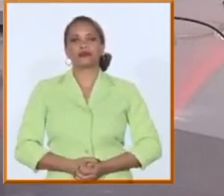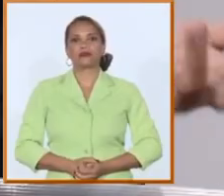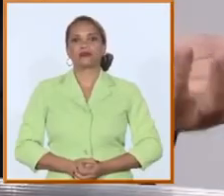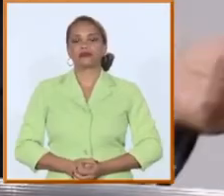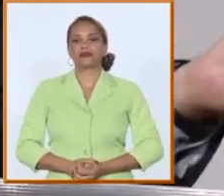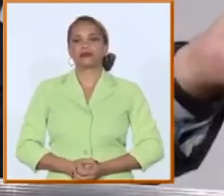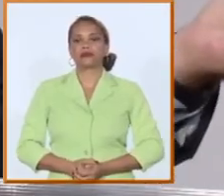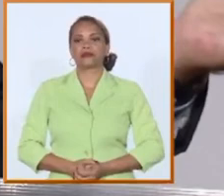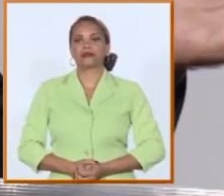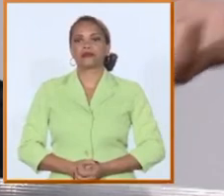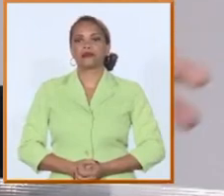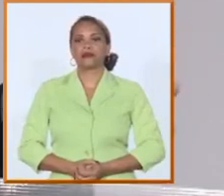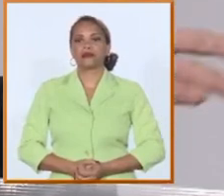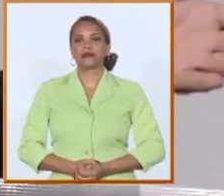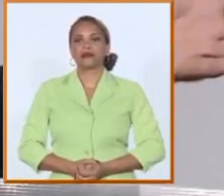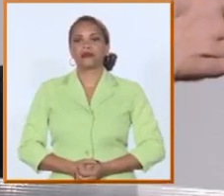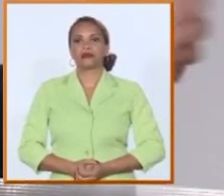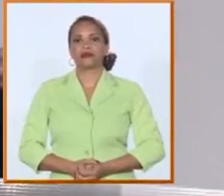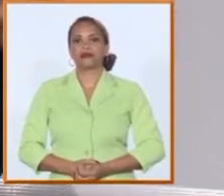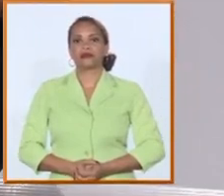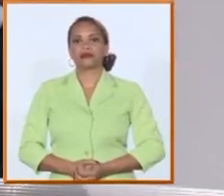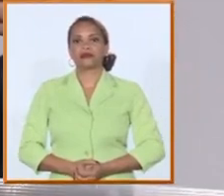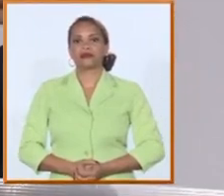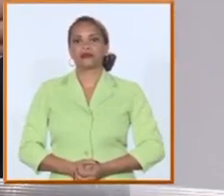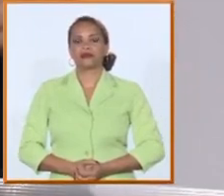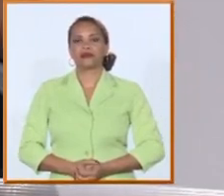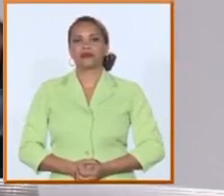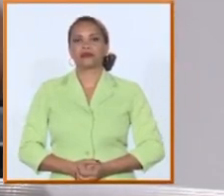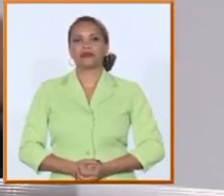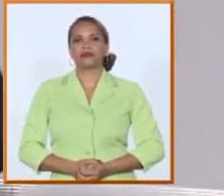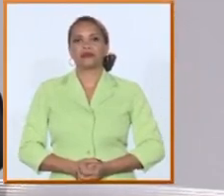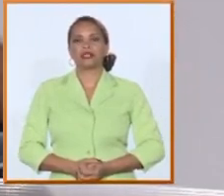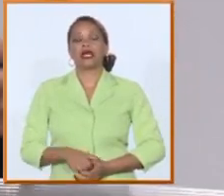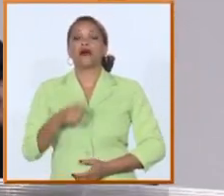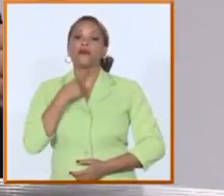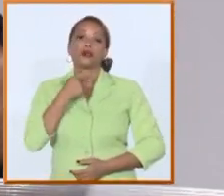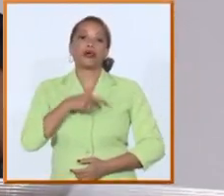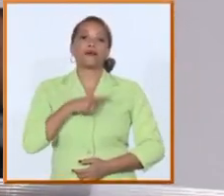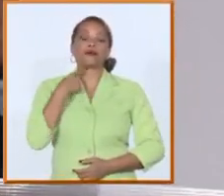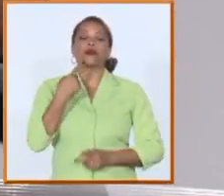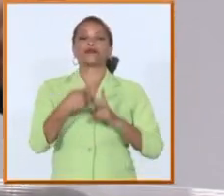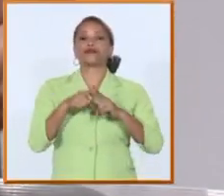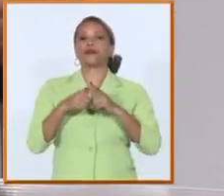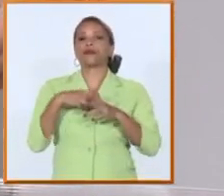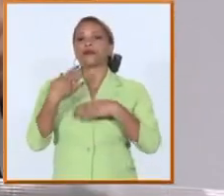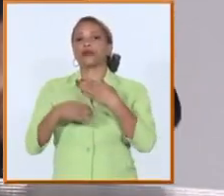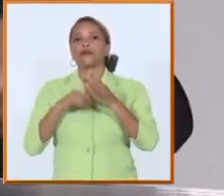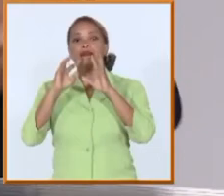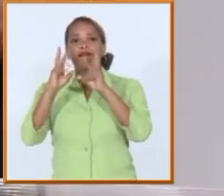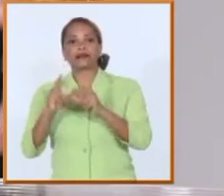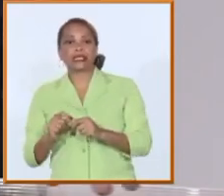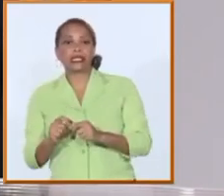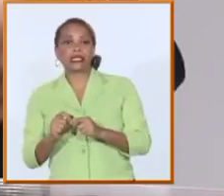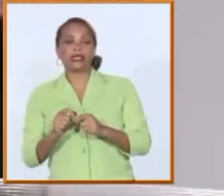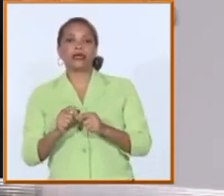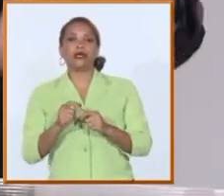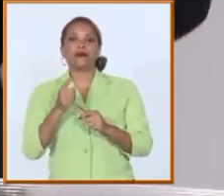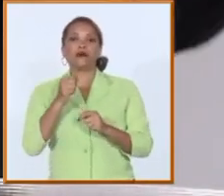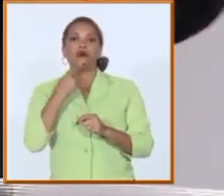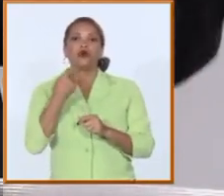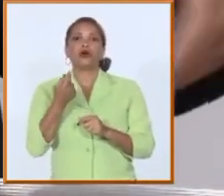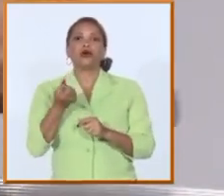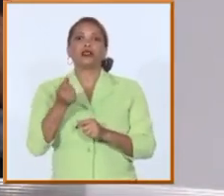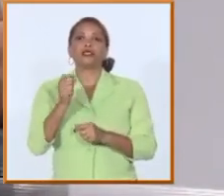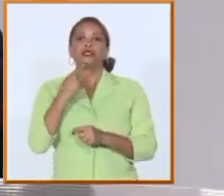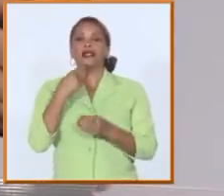el análisis del estado del arte internacional también uno cuando tiene que resolver un problema académico que resolver un problema socioeconómico de la